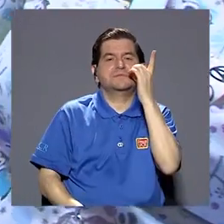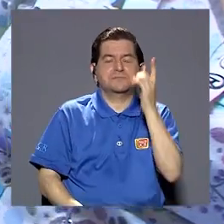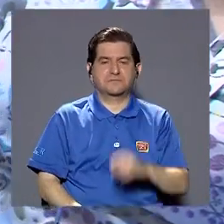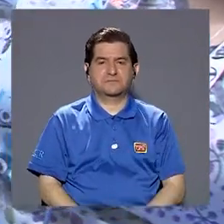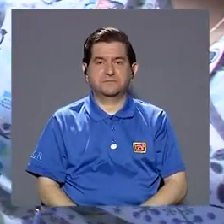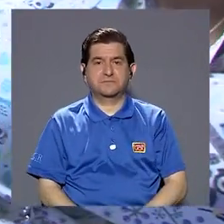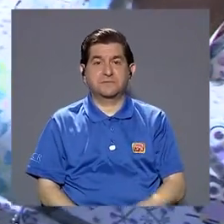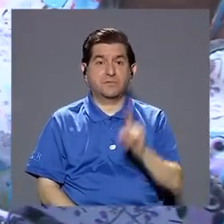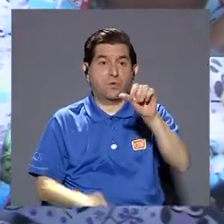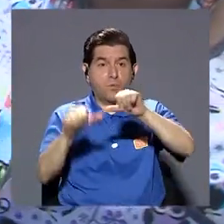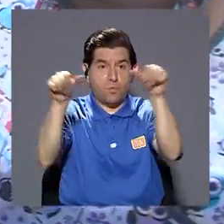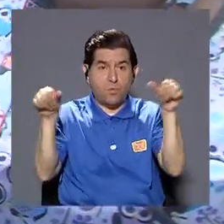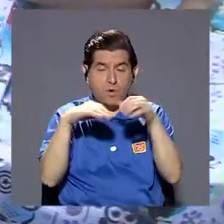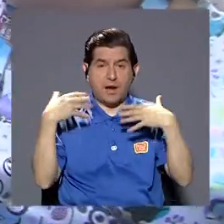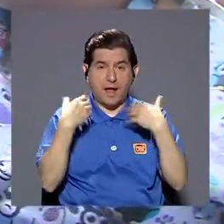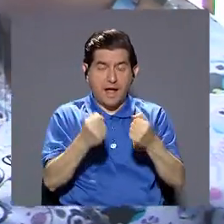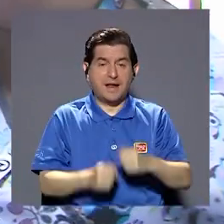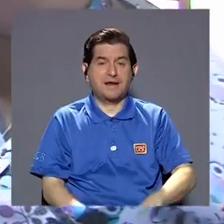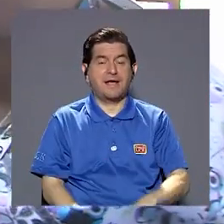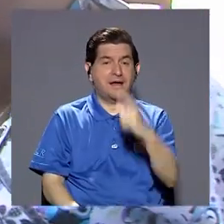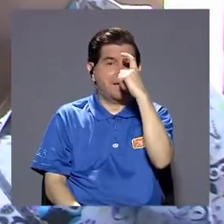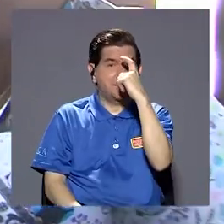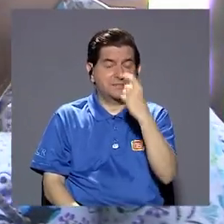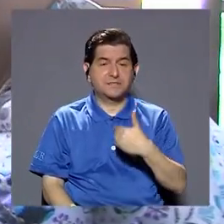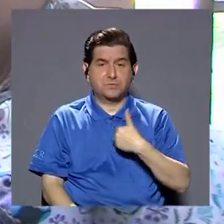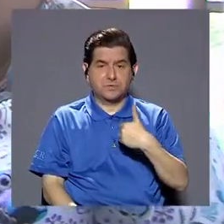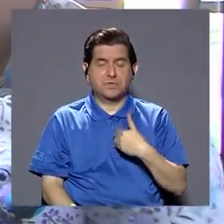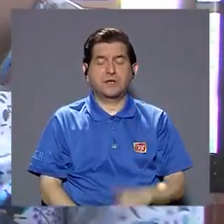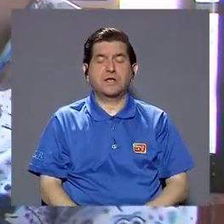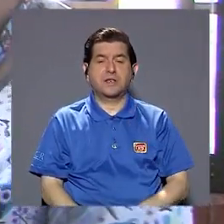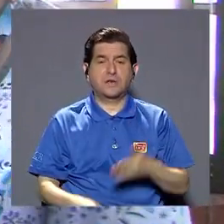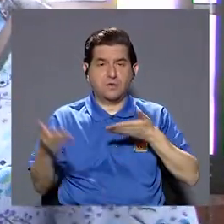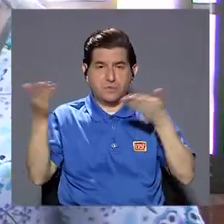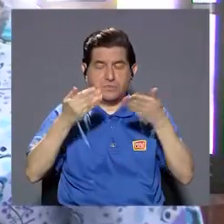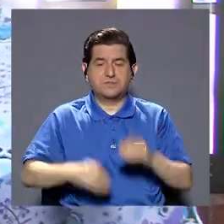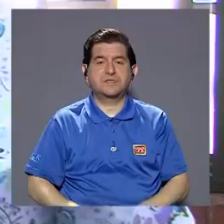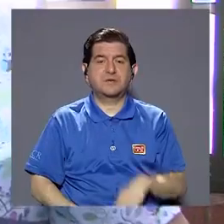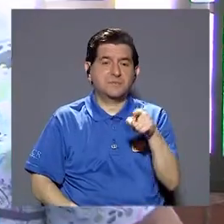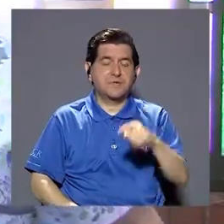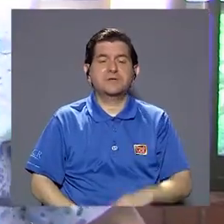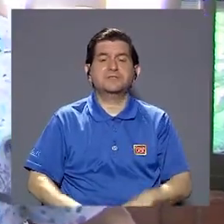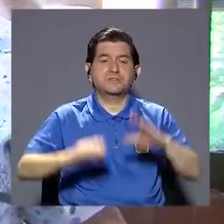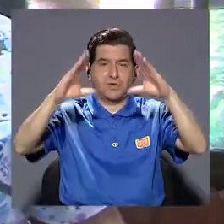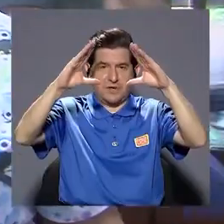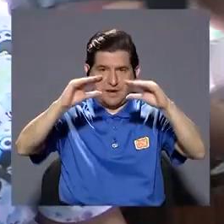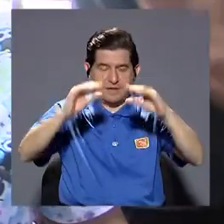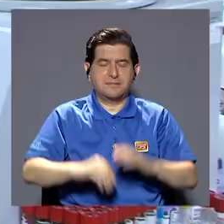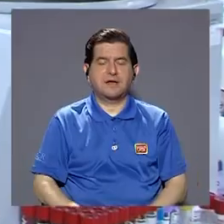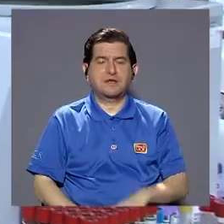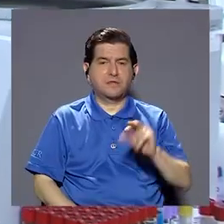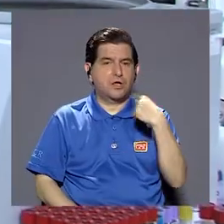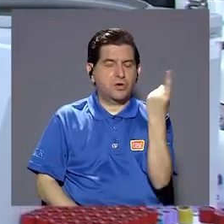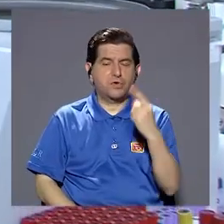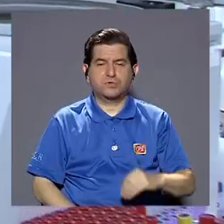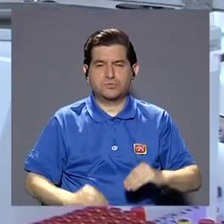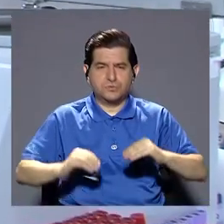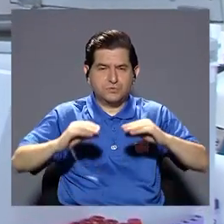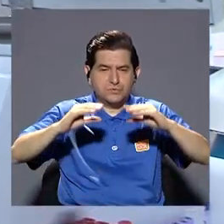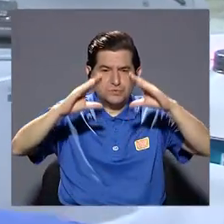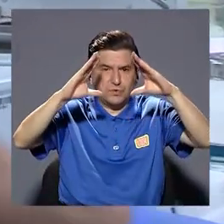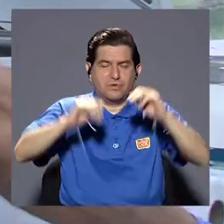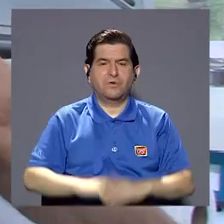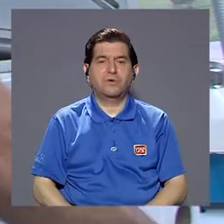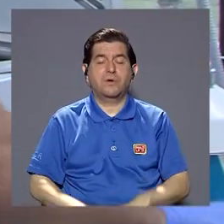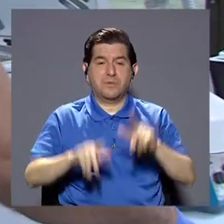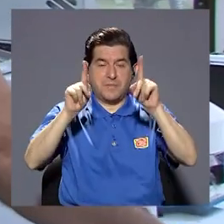que en una de nuestras áreas de salud que es escasú tenemos un servicio vespertino ahora que no sólo se atiende en el día sino que un horario ampliado